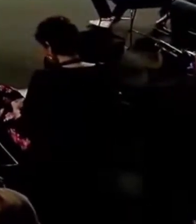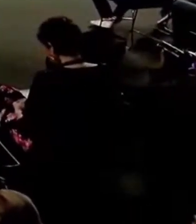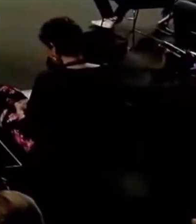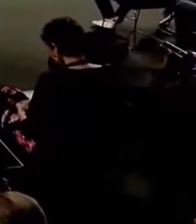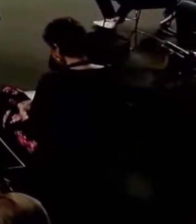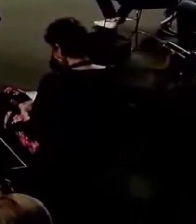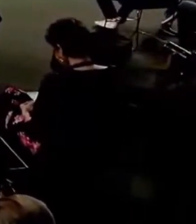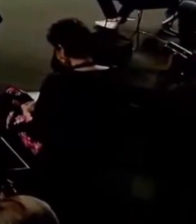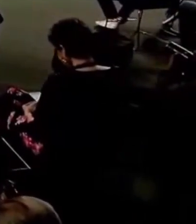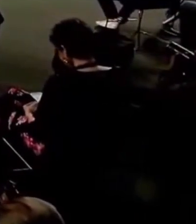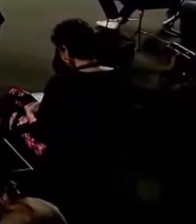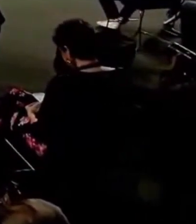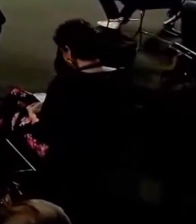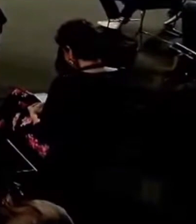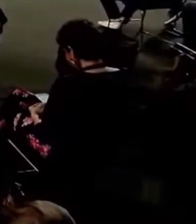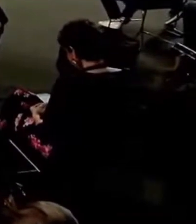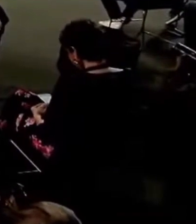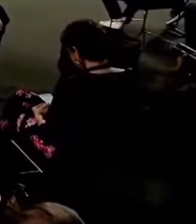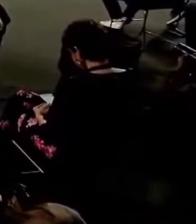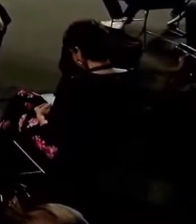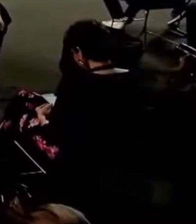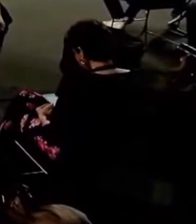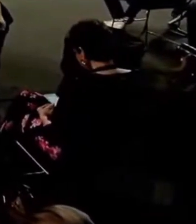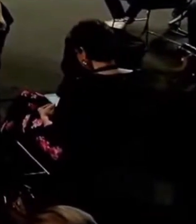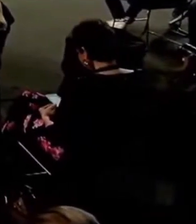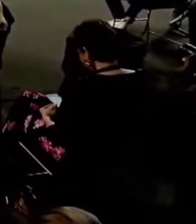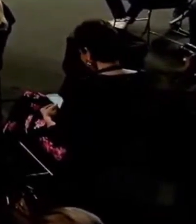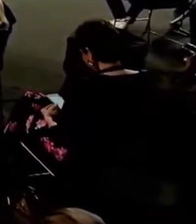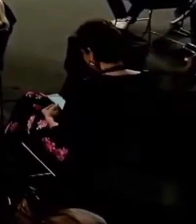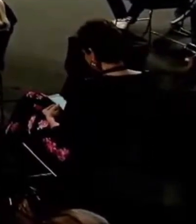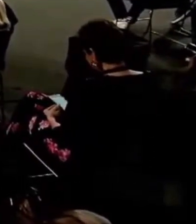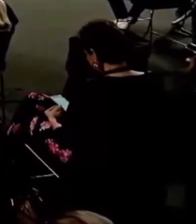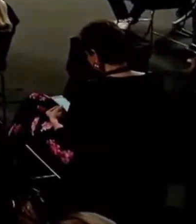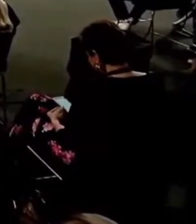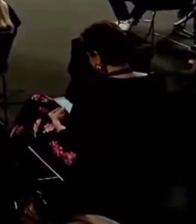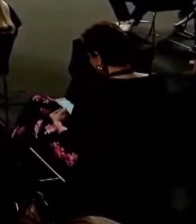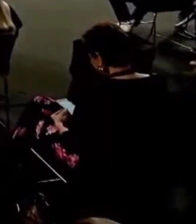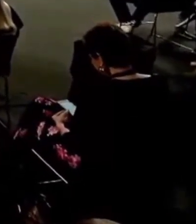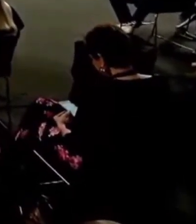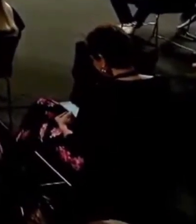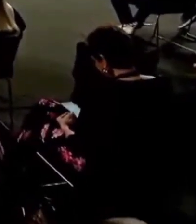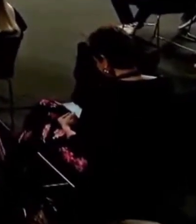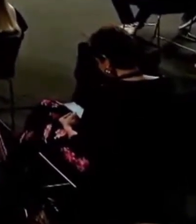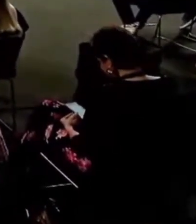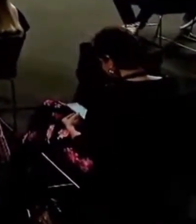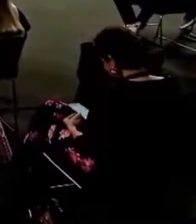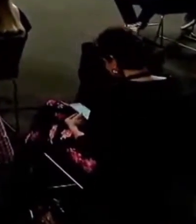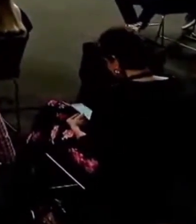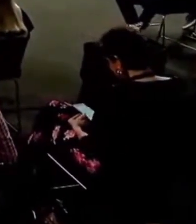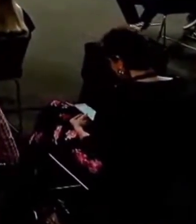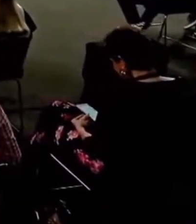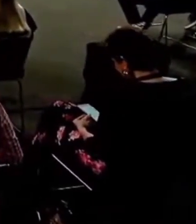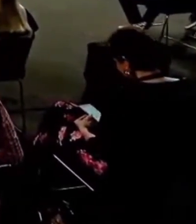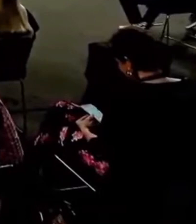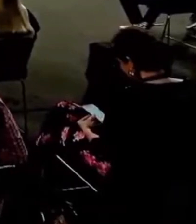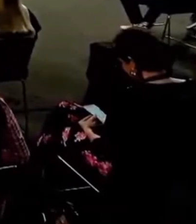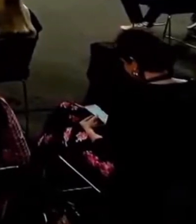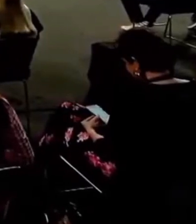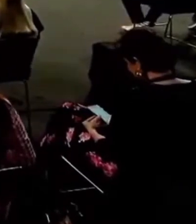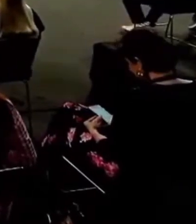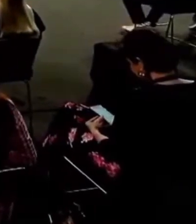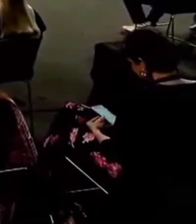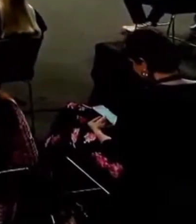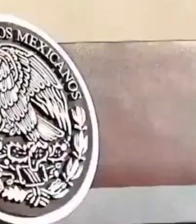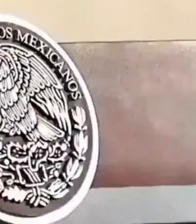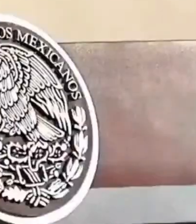Por su permiso, presidente. Sí, mire, son 19 mesas